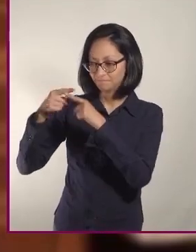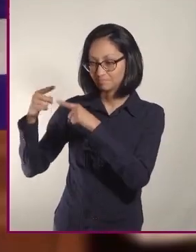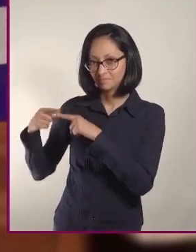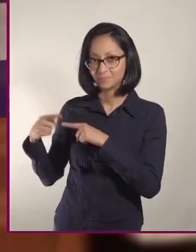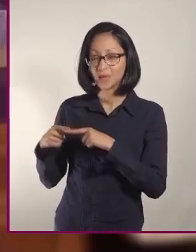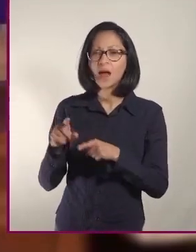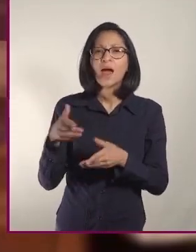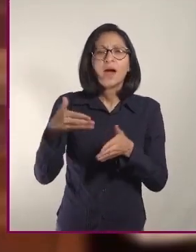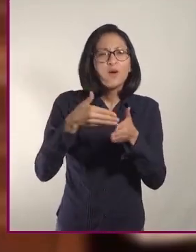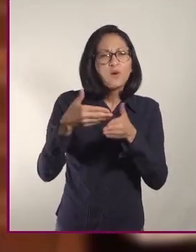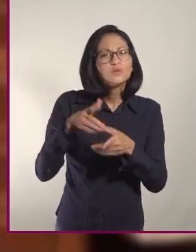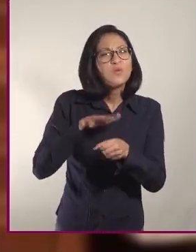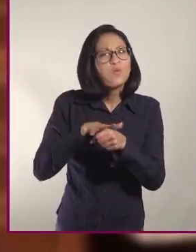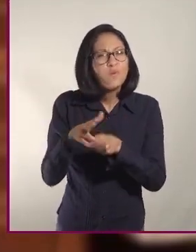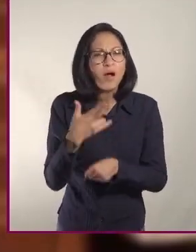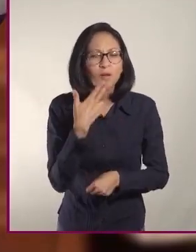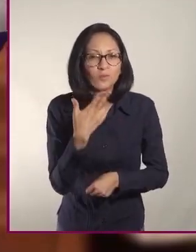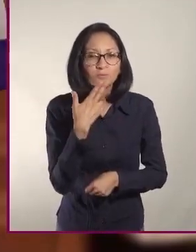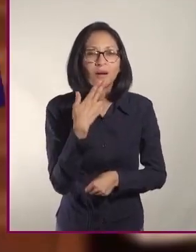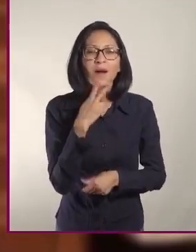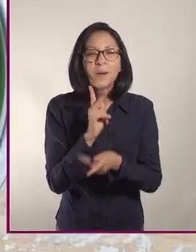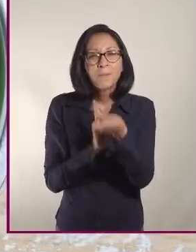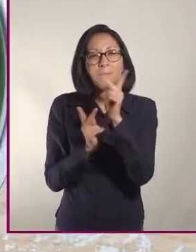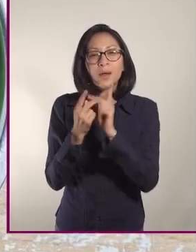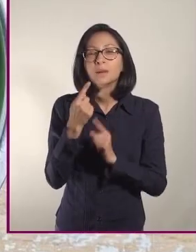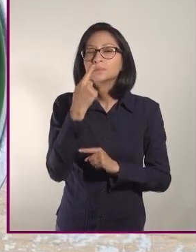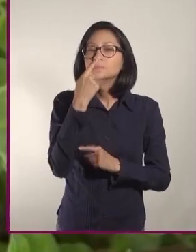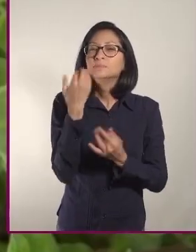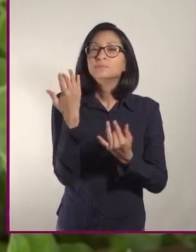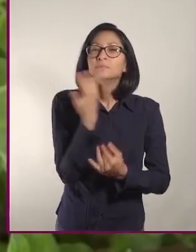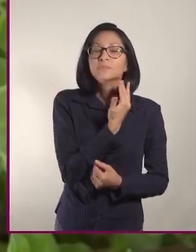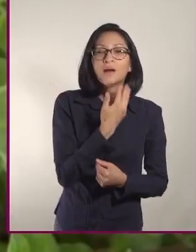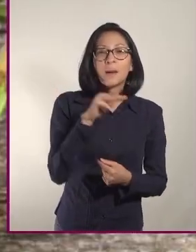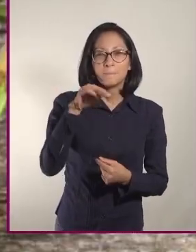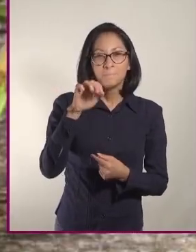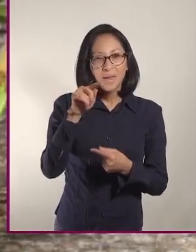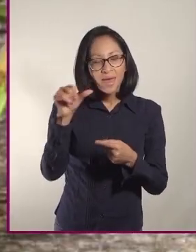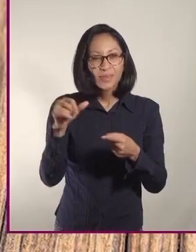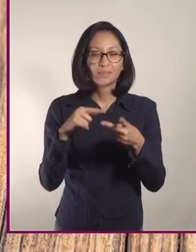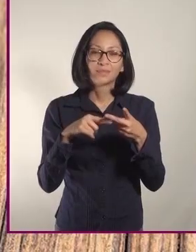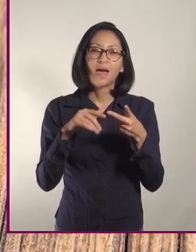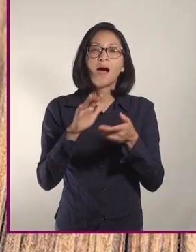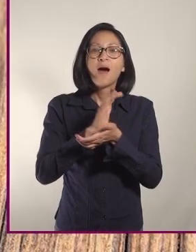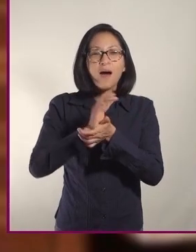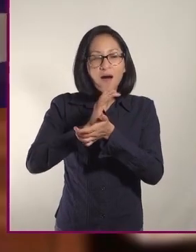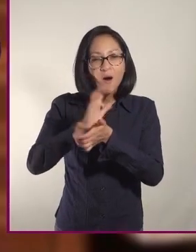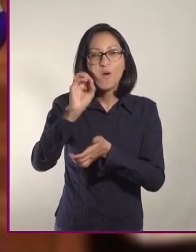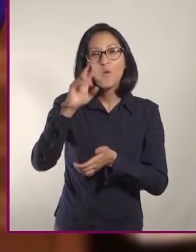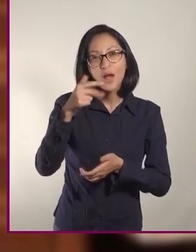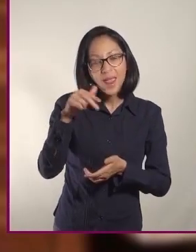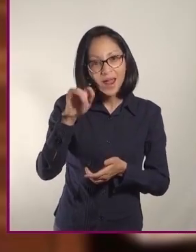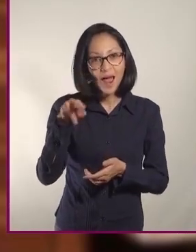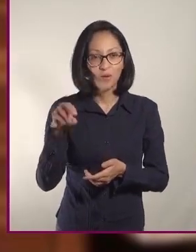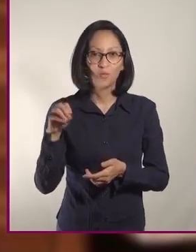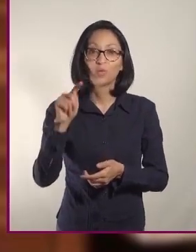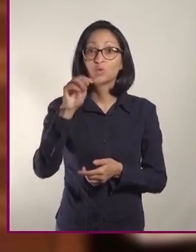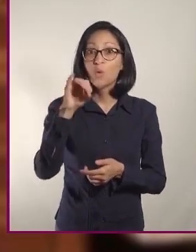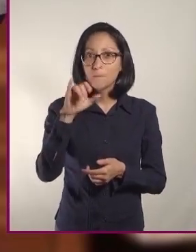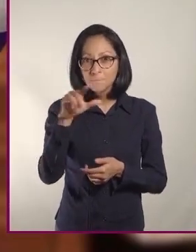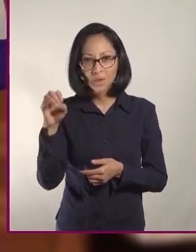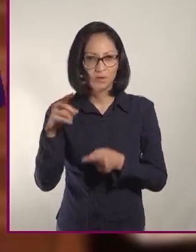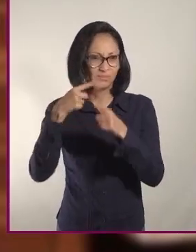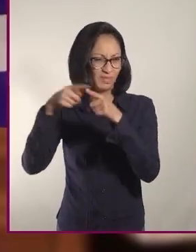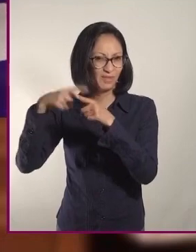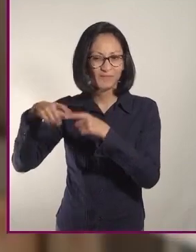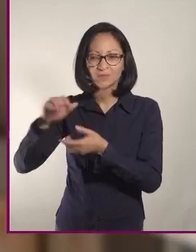comunes en la cocina griega son las hierbas aromáticas como la menta, el orégano, el tomillo y el romero. También las especias y el aceite